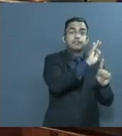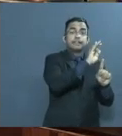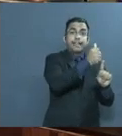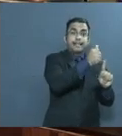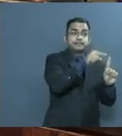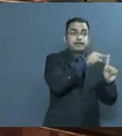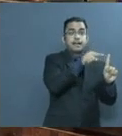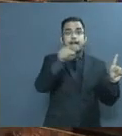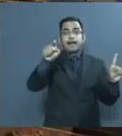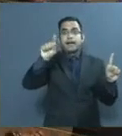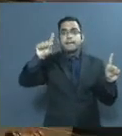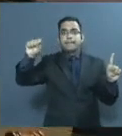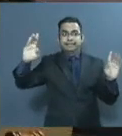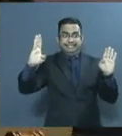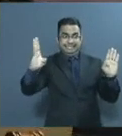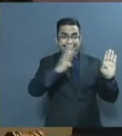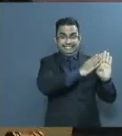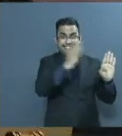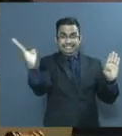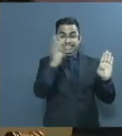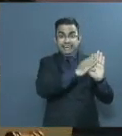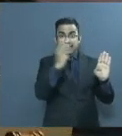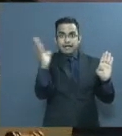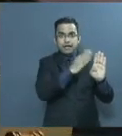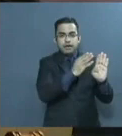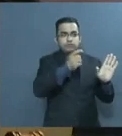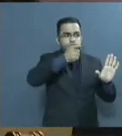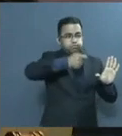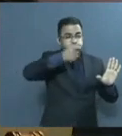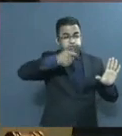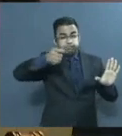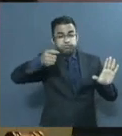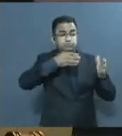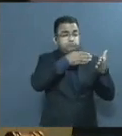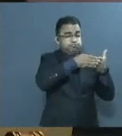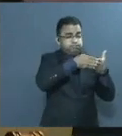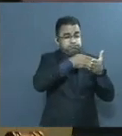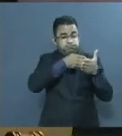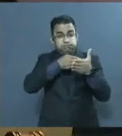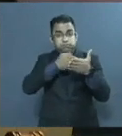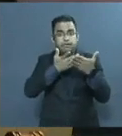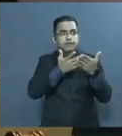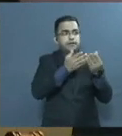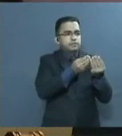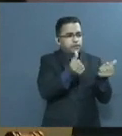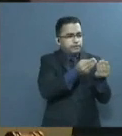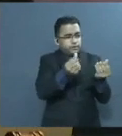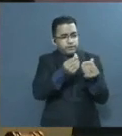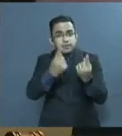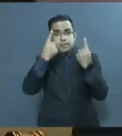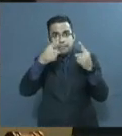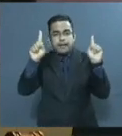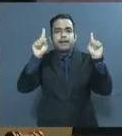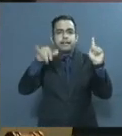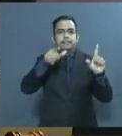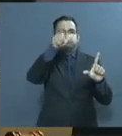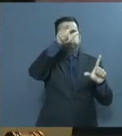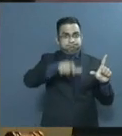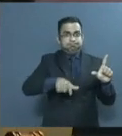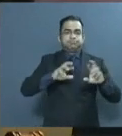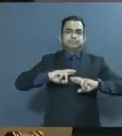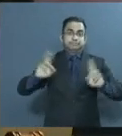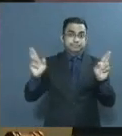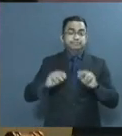2020, así como iniciando la publicación mensual de los fallos de esta Suprema Corte de Justicia.